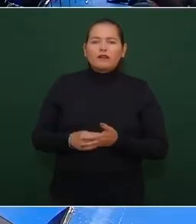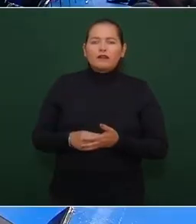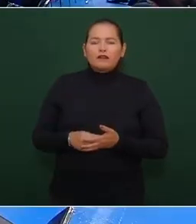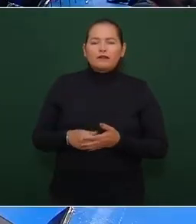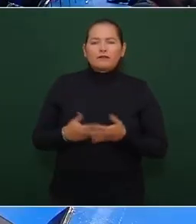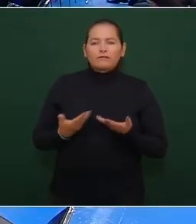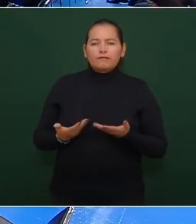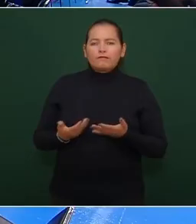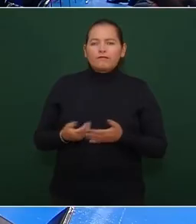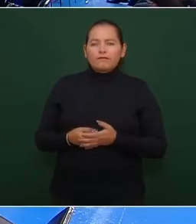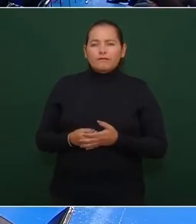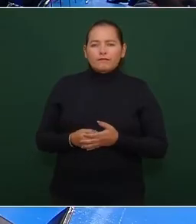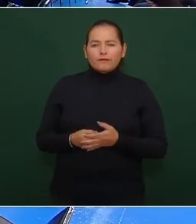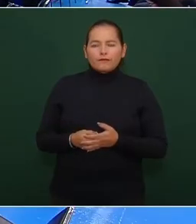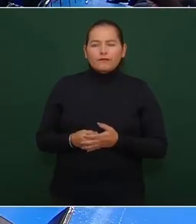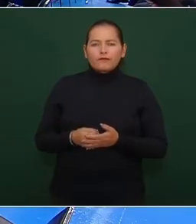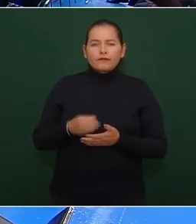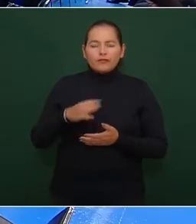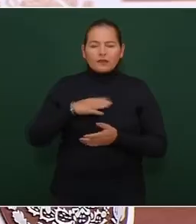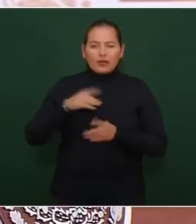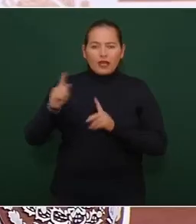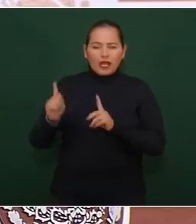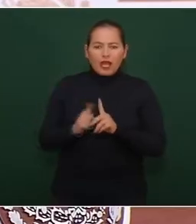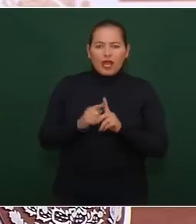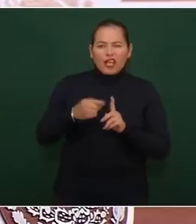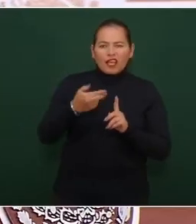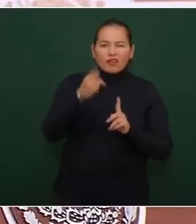la señora Hillary